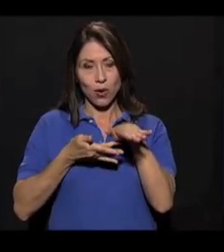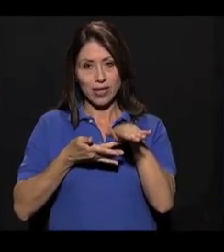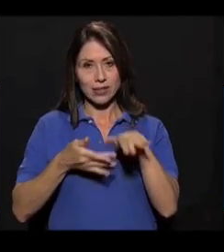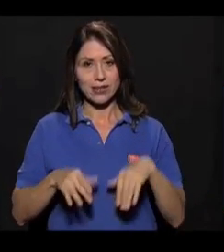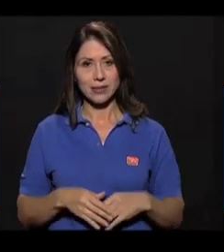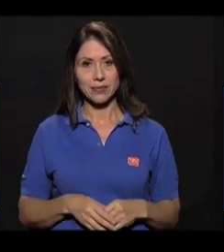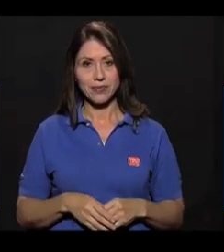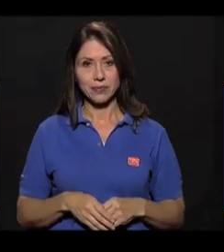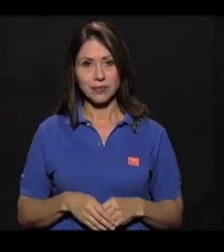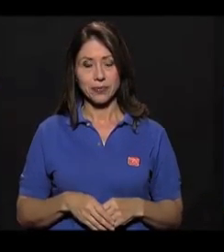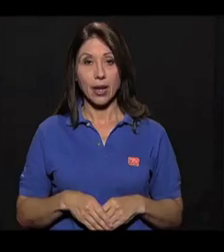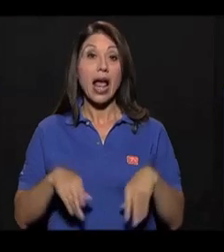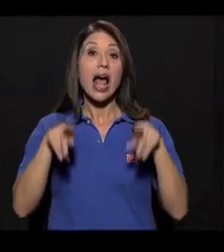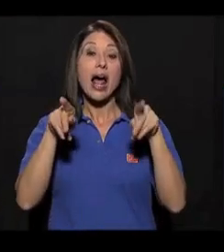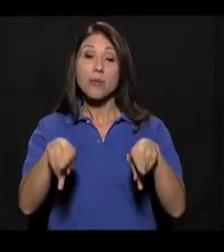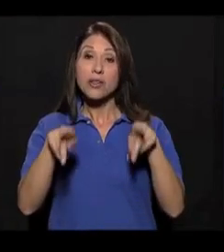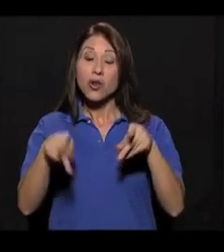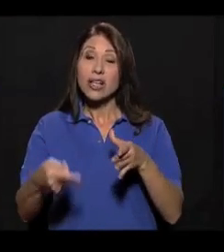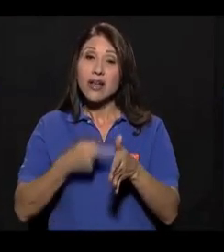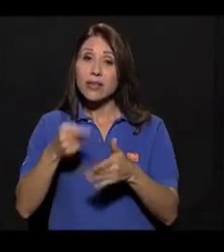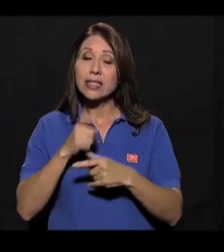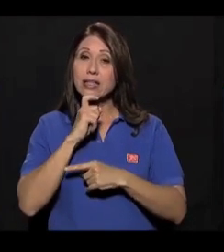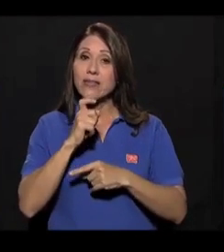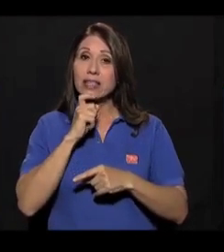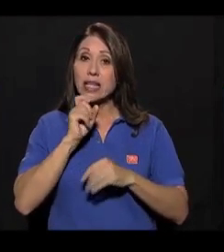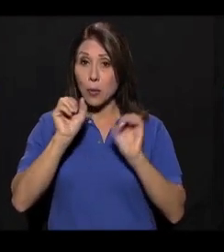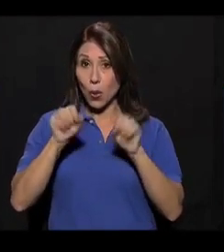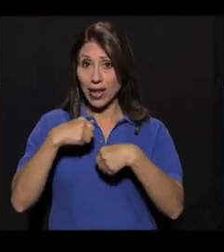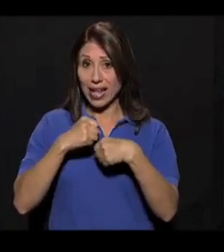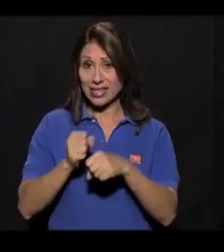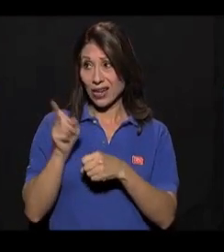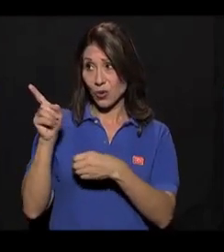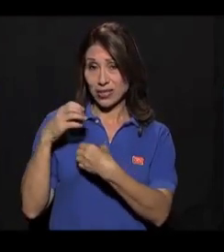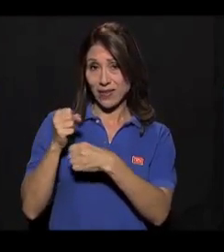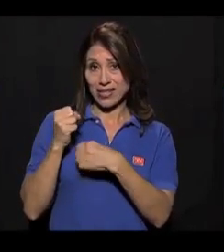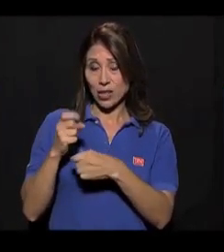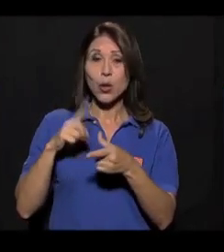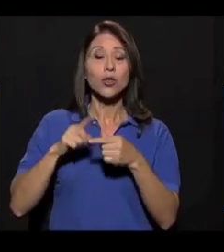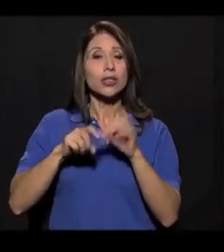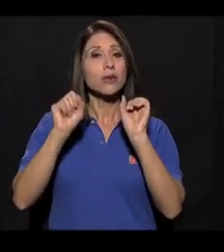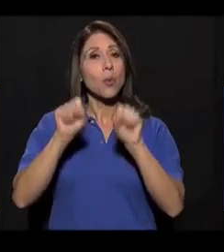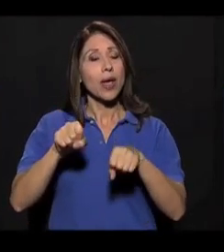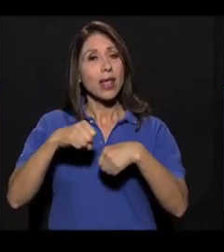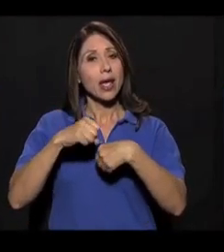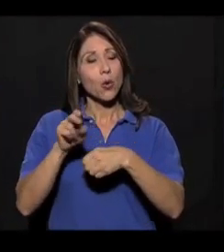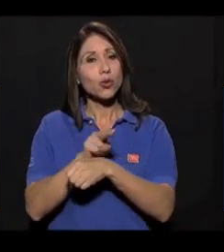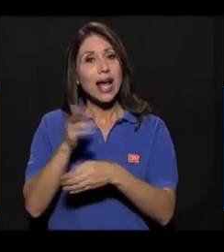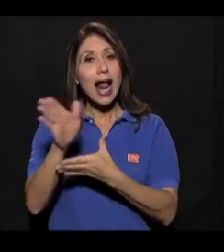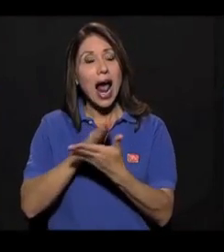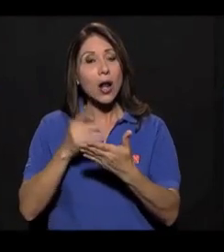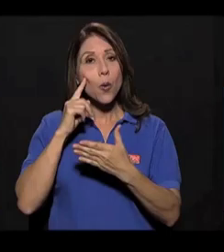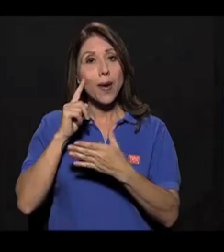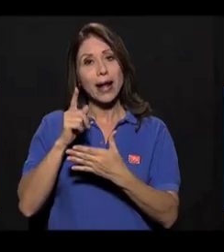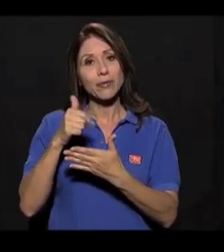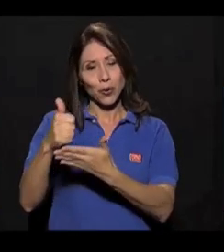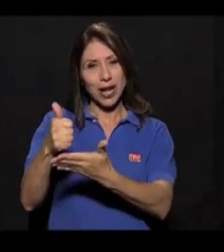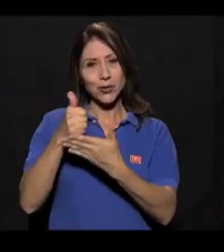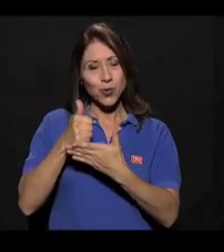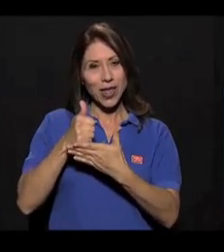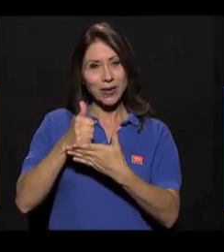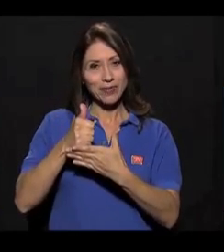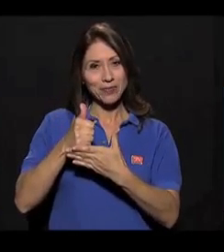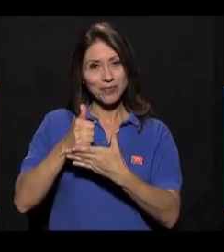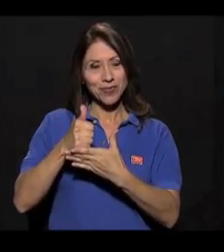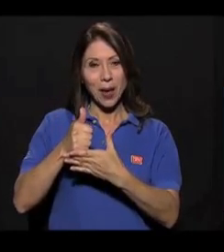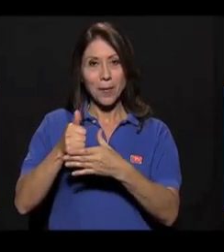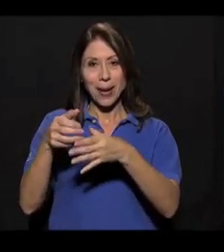Mira. Para las personas que les es muy difícil realizar la sentadilla podemos usar una barba o una ayuda. Vamos